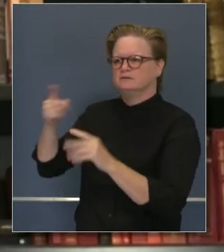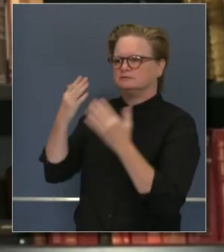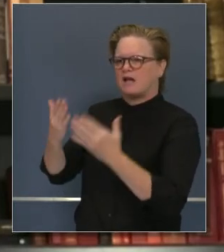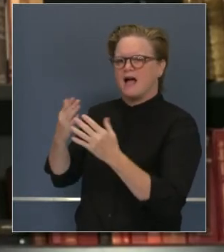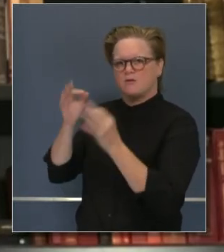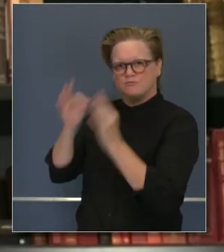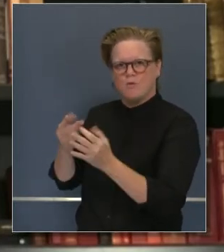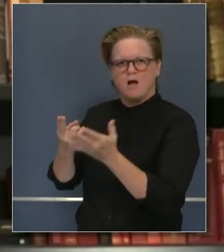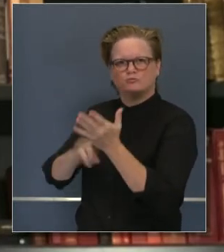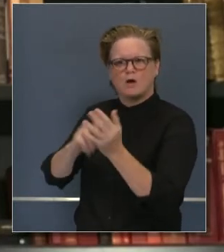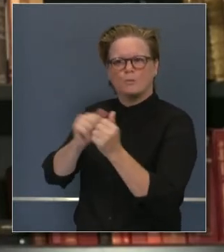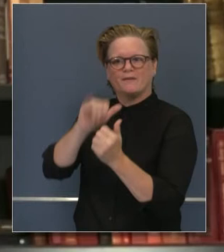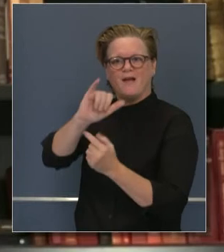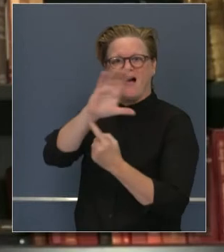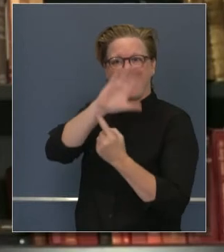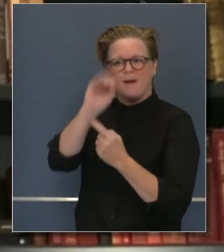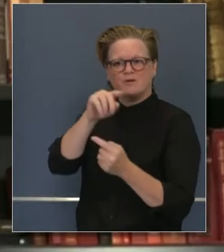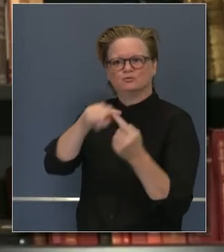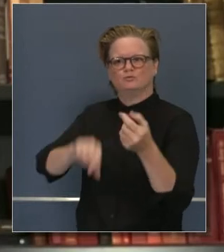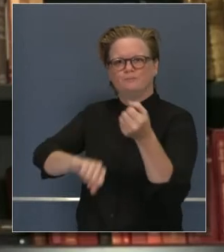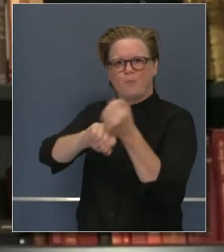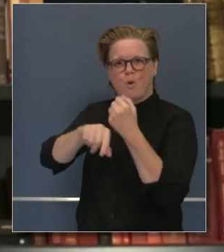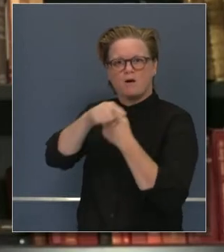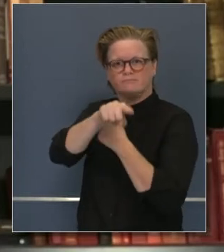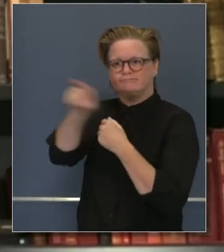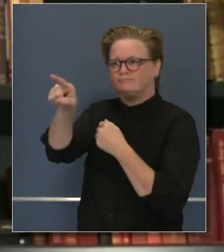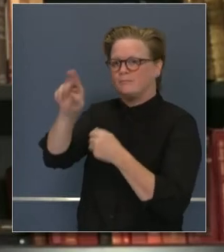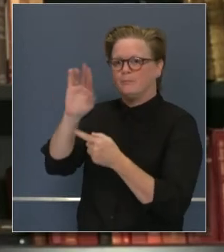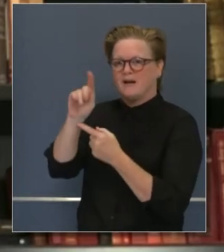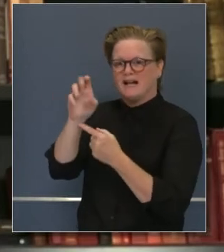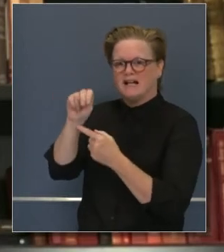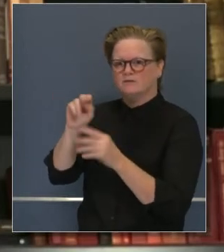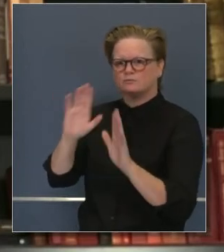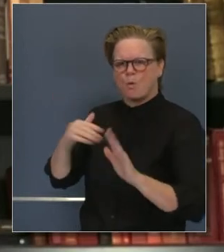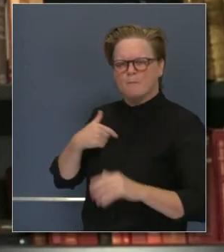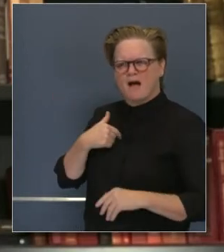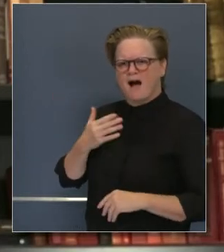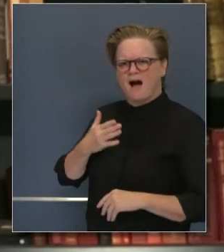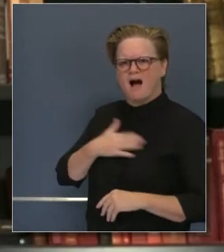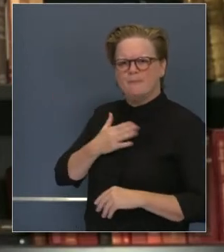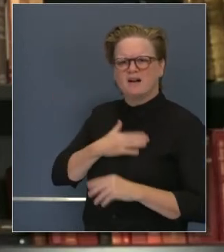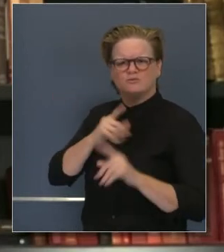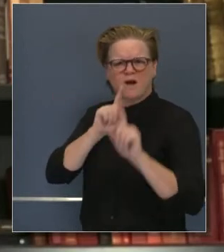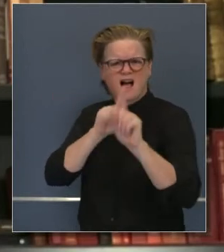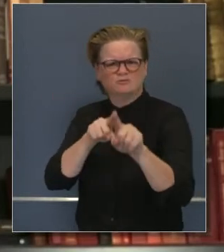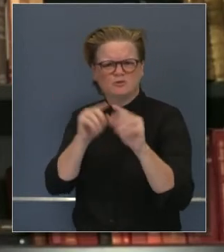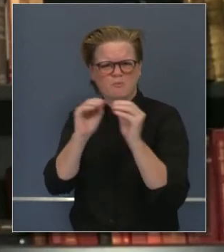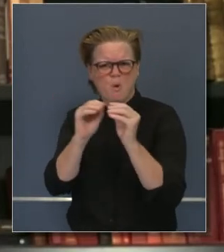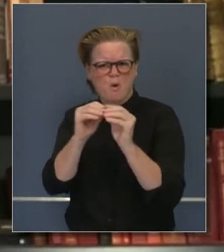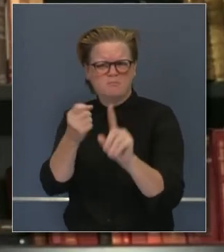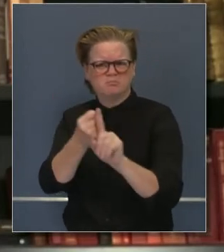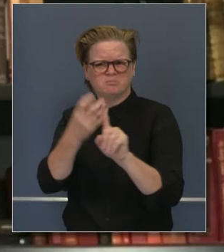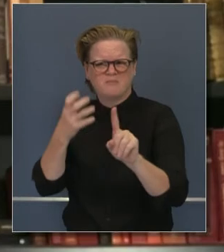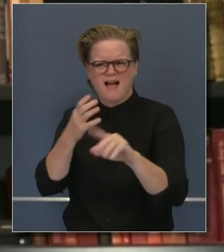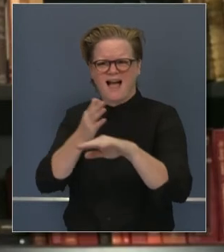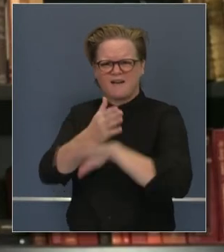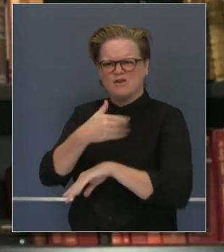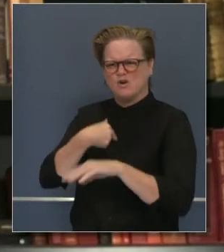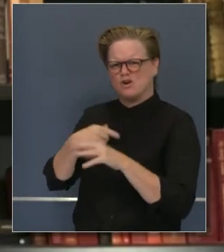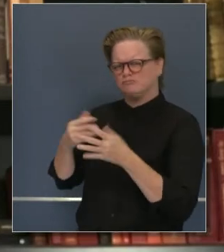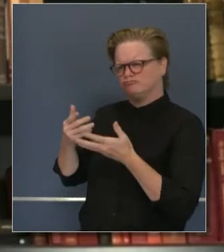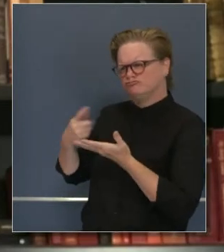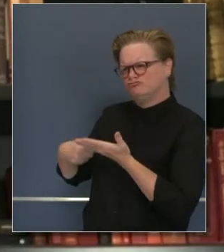leer su recomendación y su consejo. Con gusto contestaré esa pregunta después de ser beneficiado por la